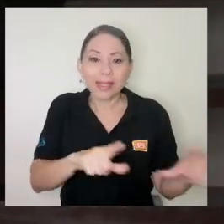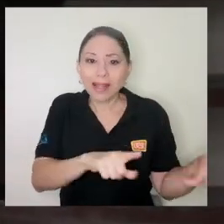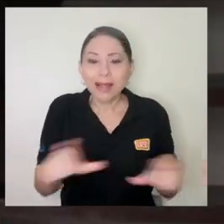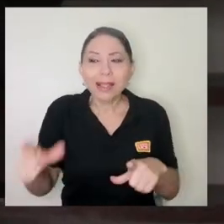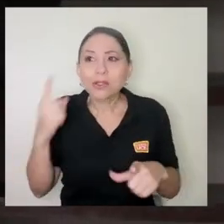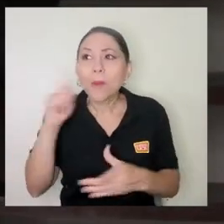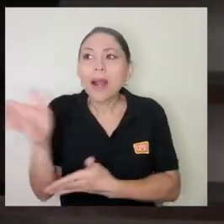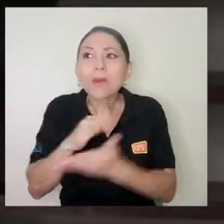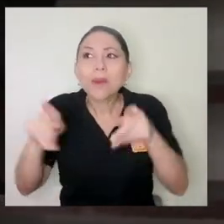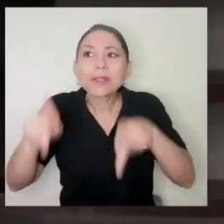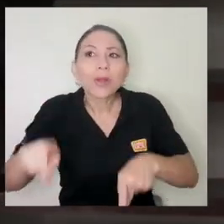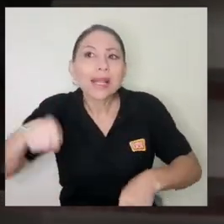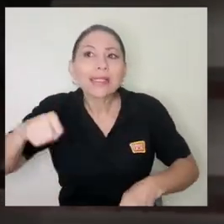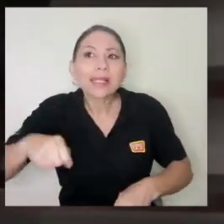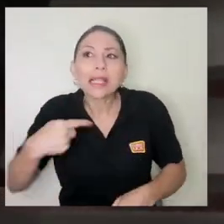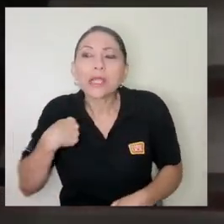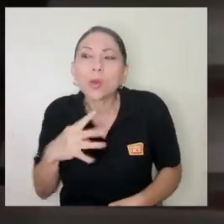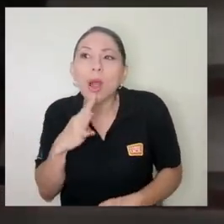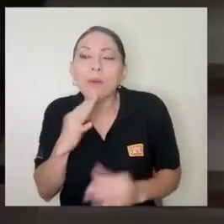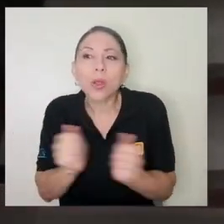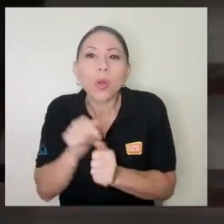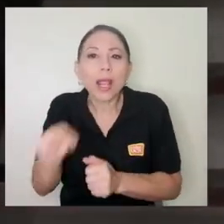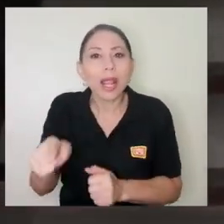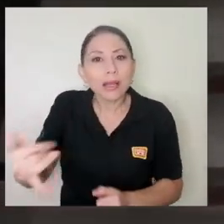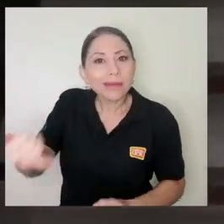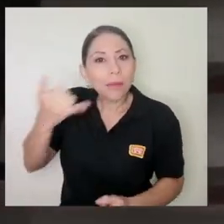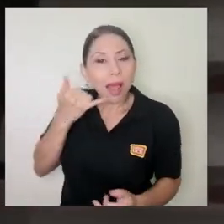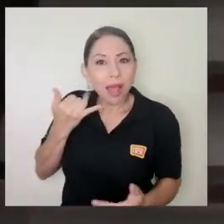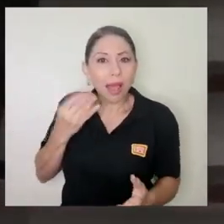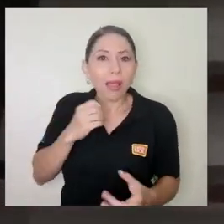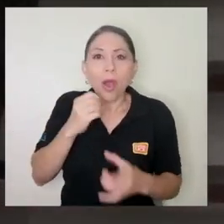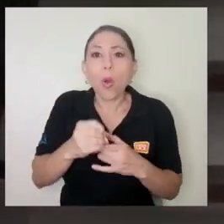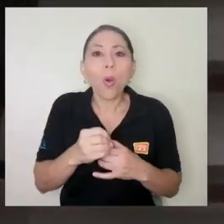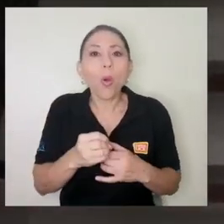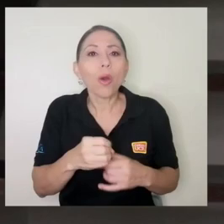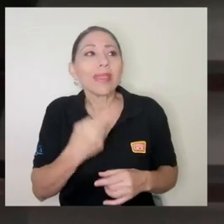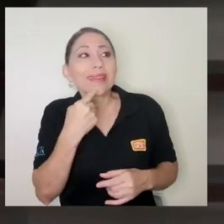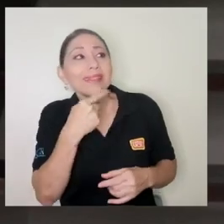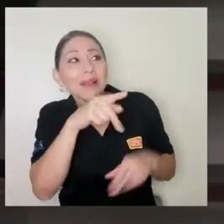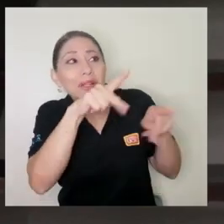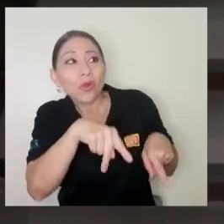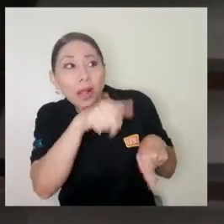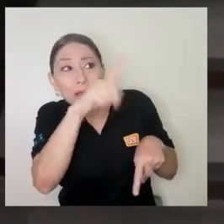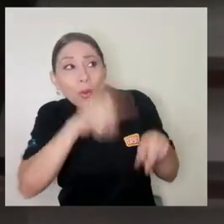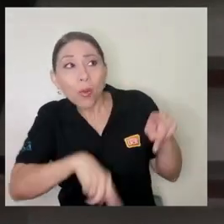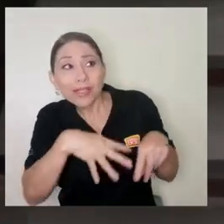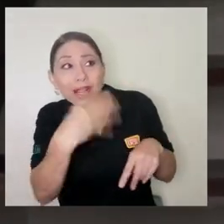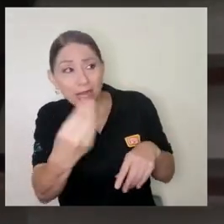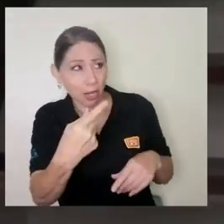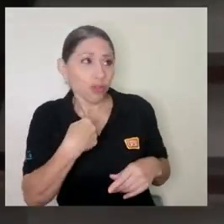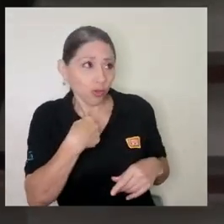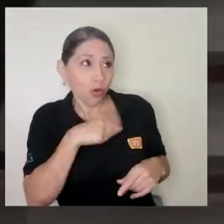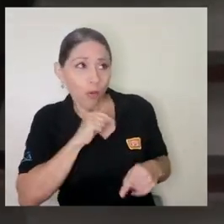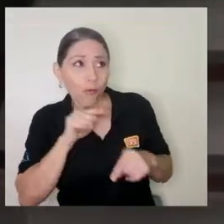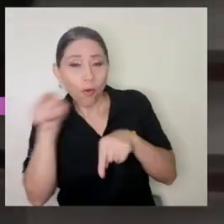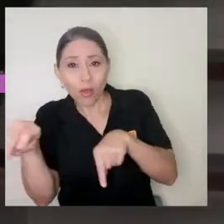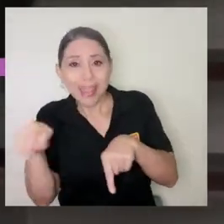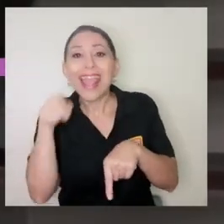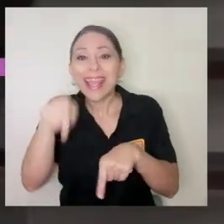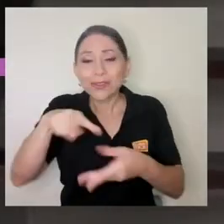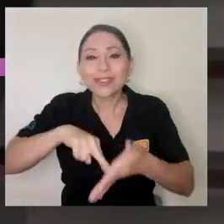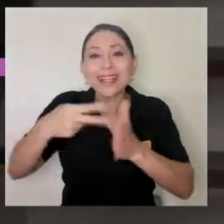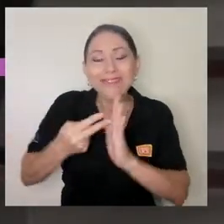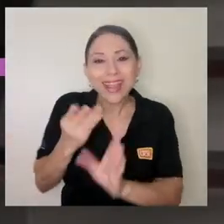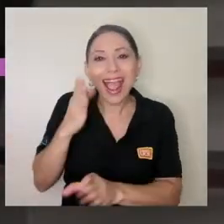¿verdad? a veces es estar pendiente de alguien de ofrecer hacerle el mandado a alguien que no puede salir eso es la